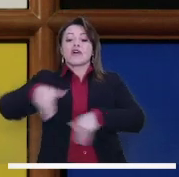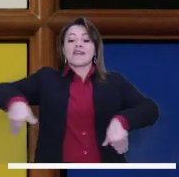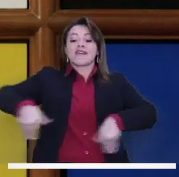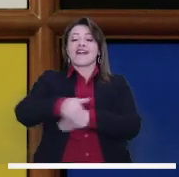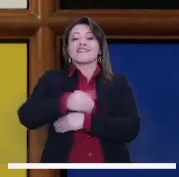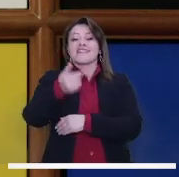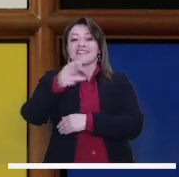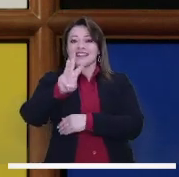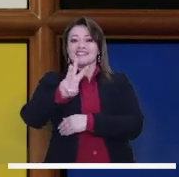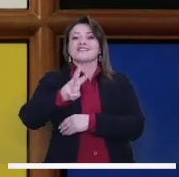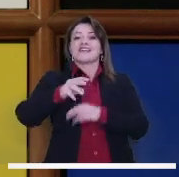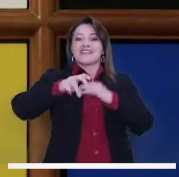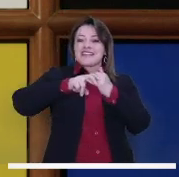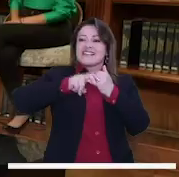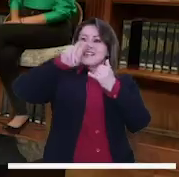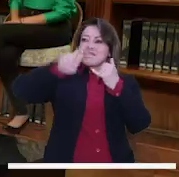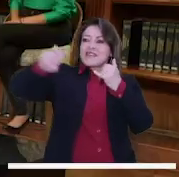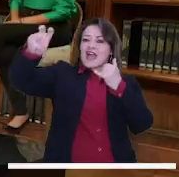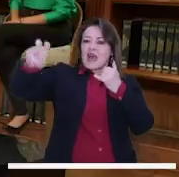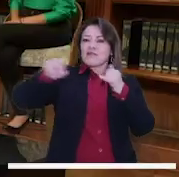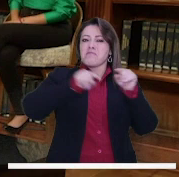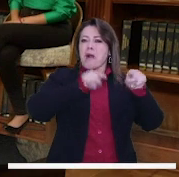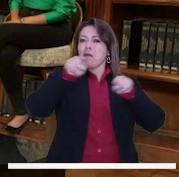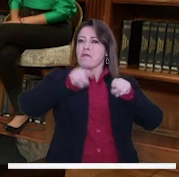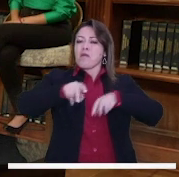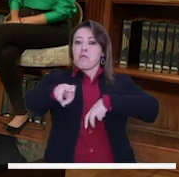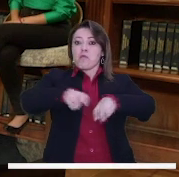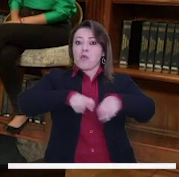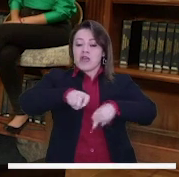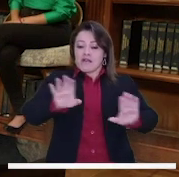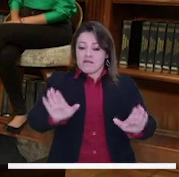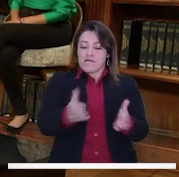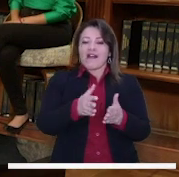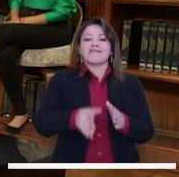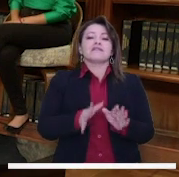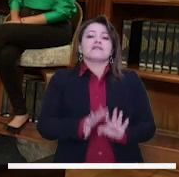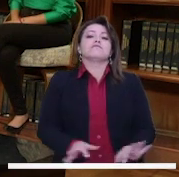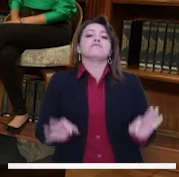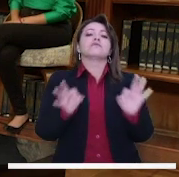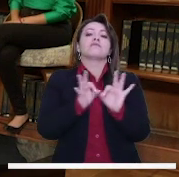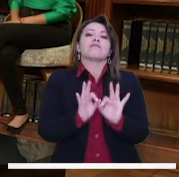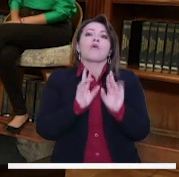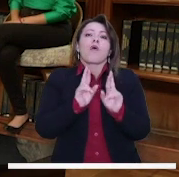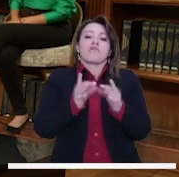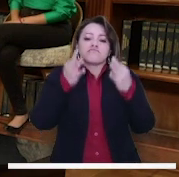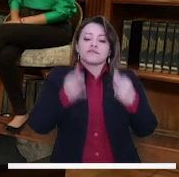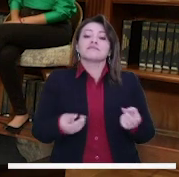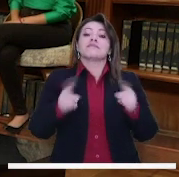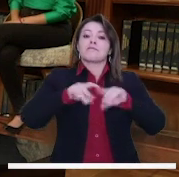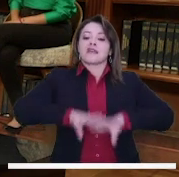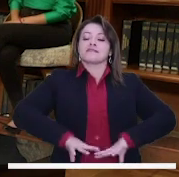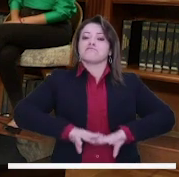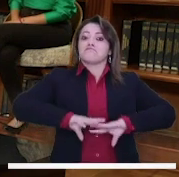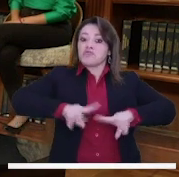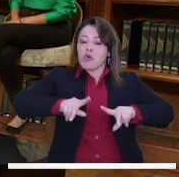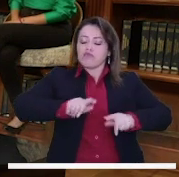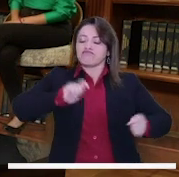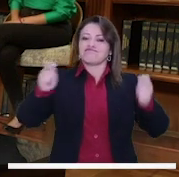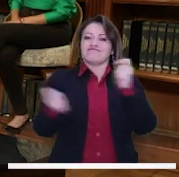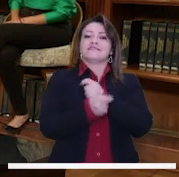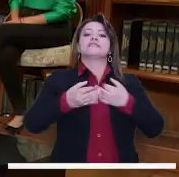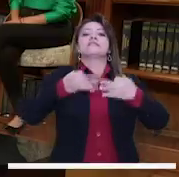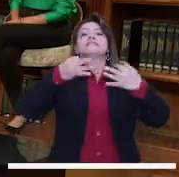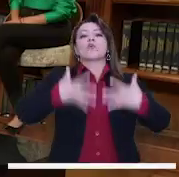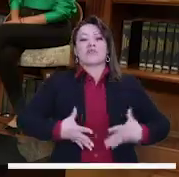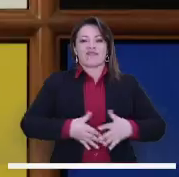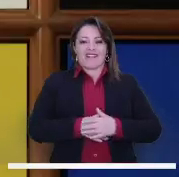calle 13 y los transmicables es la necesidad en términos de movilidad es el sentir es la realidad en términos de seguridad y movilidad son